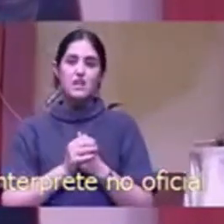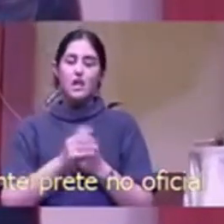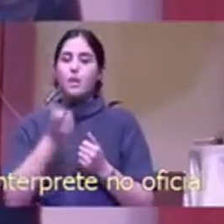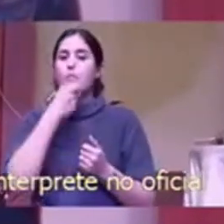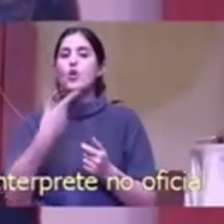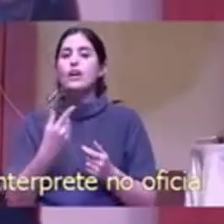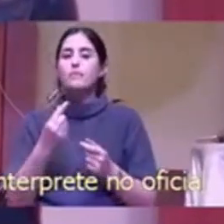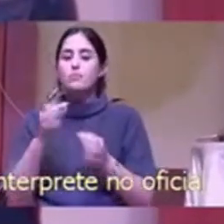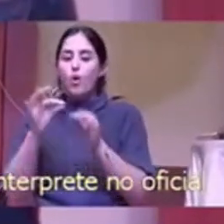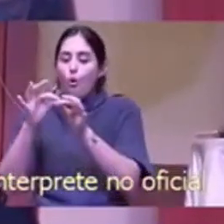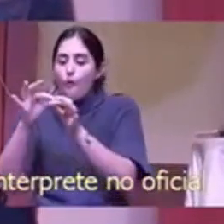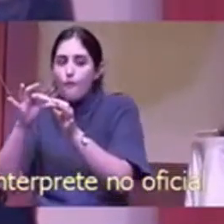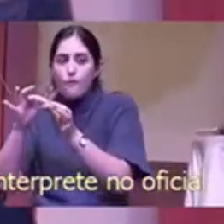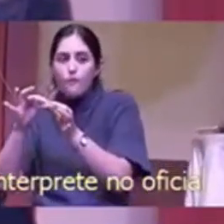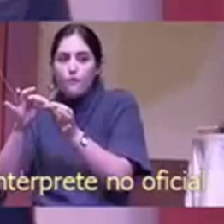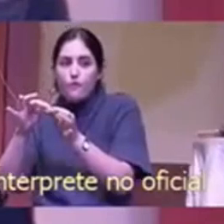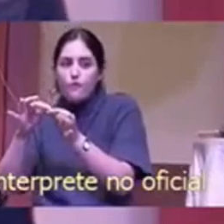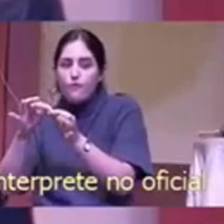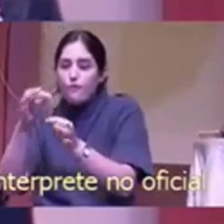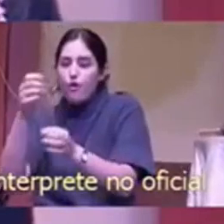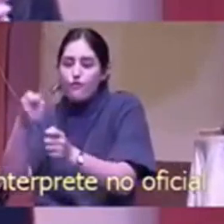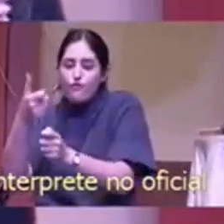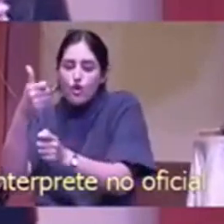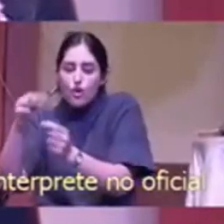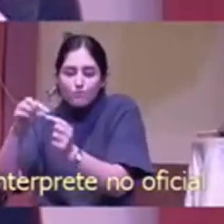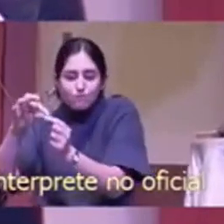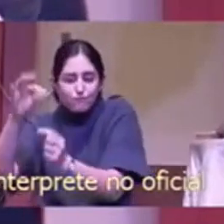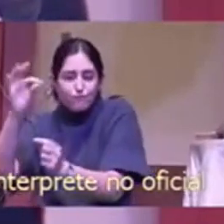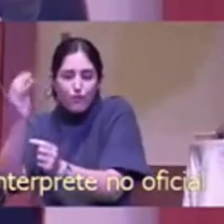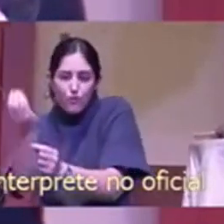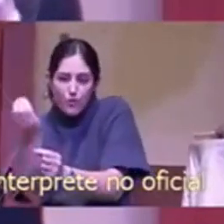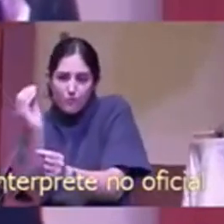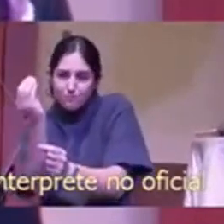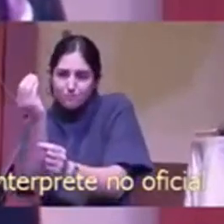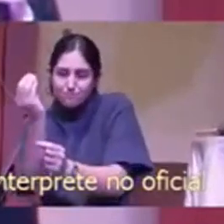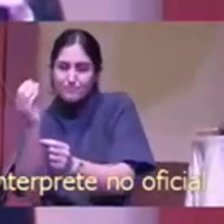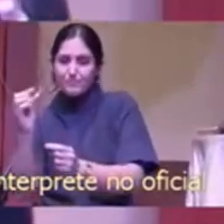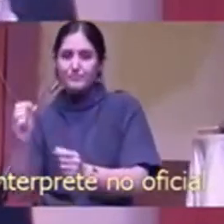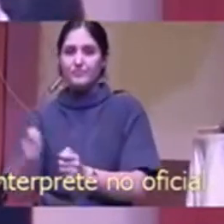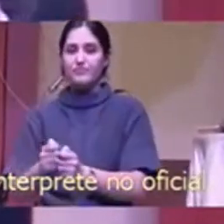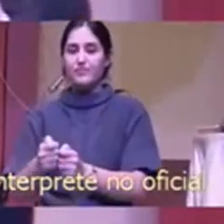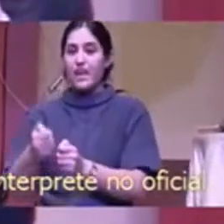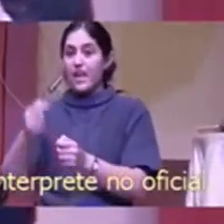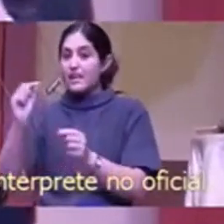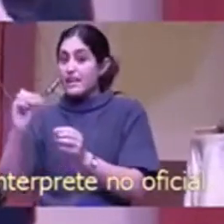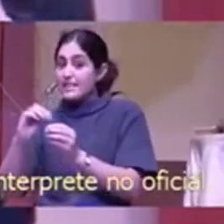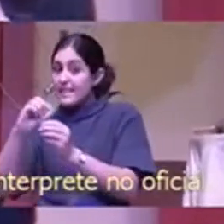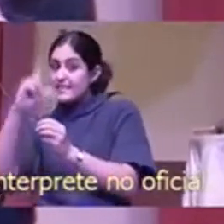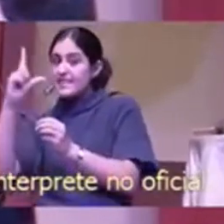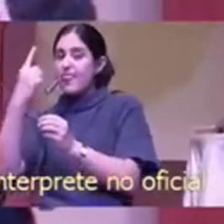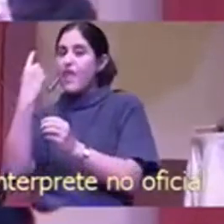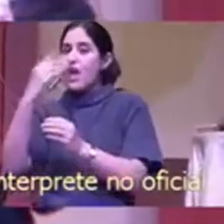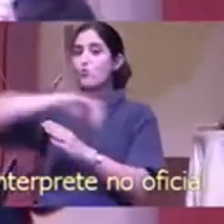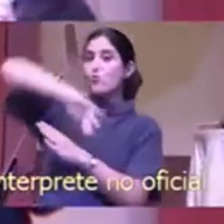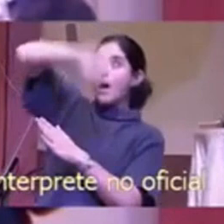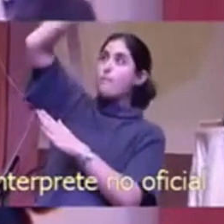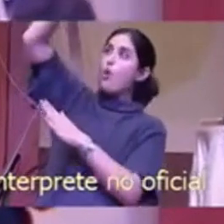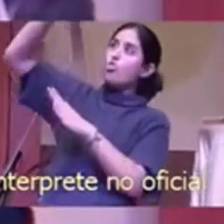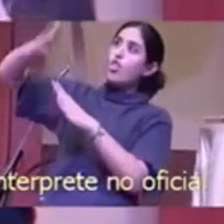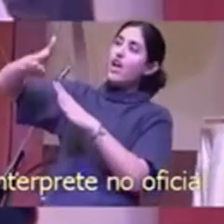fósforo que se enciende en una montaña